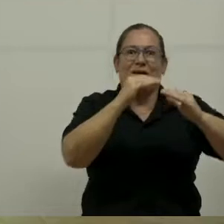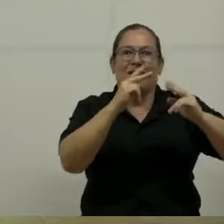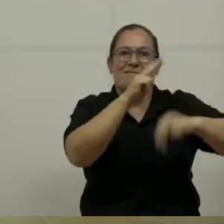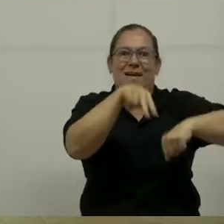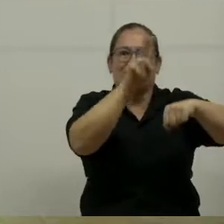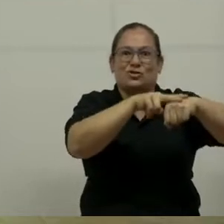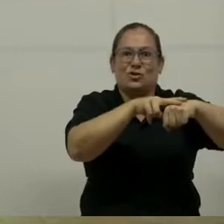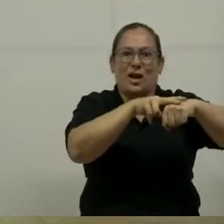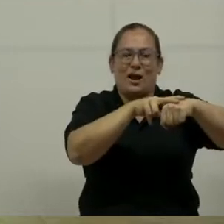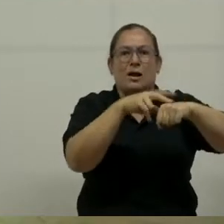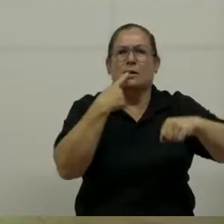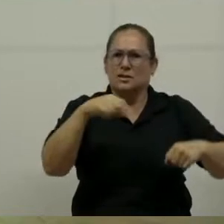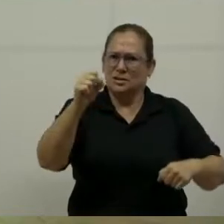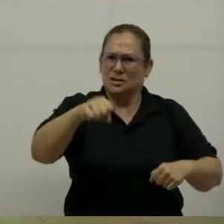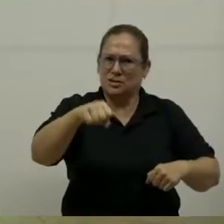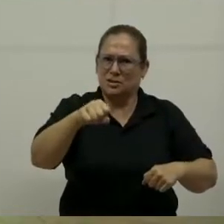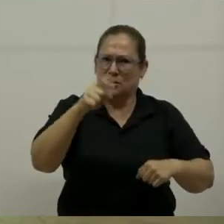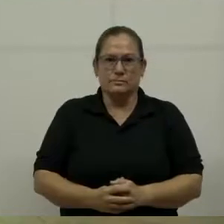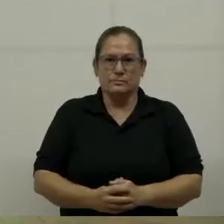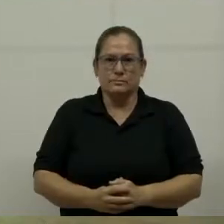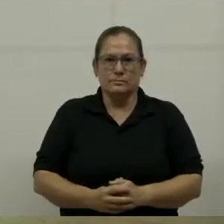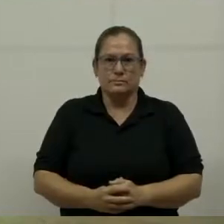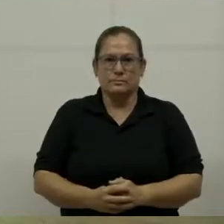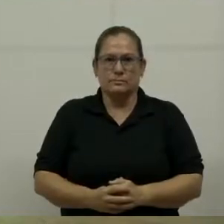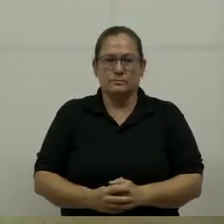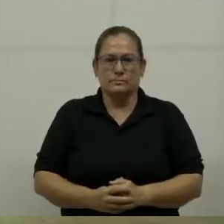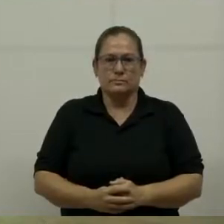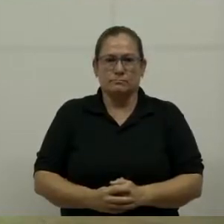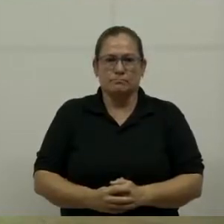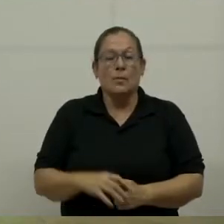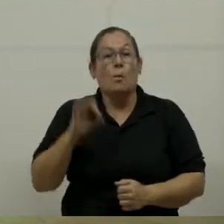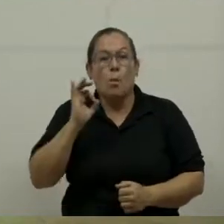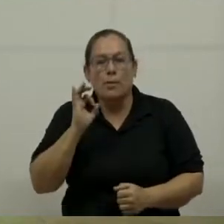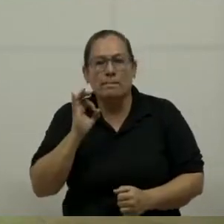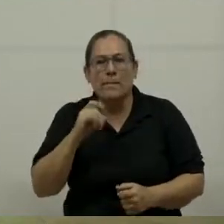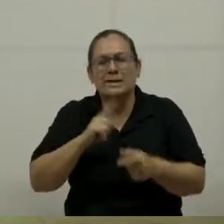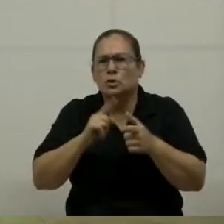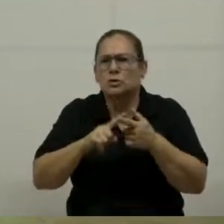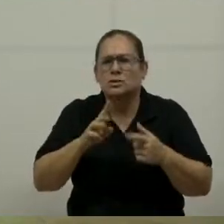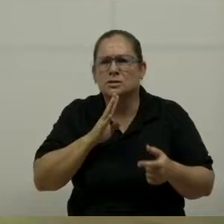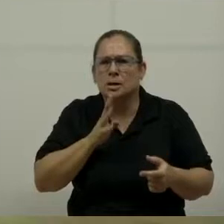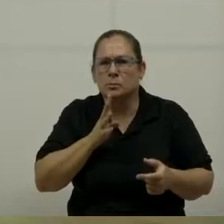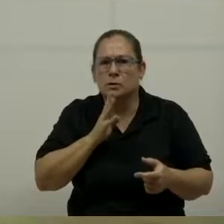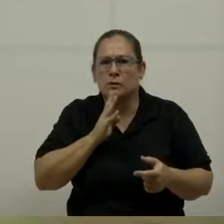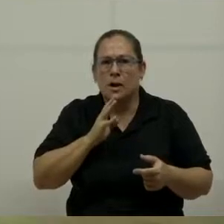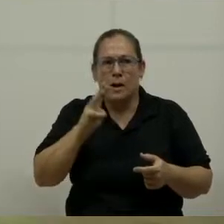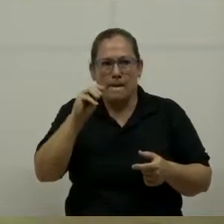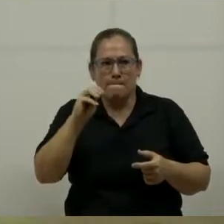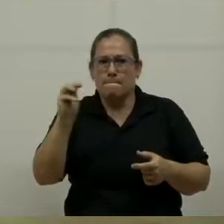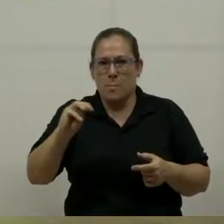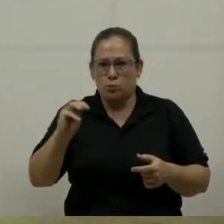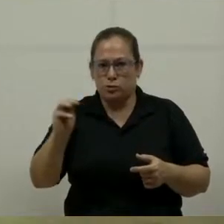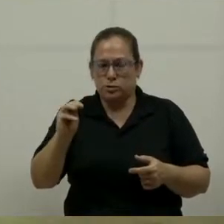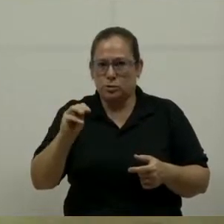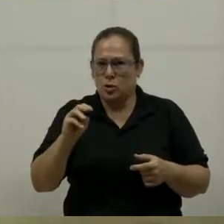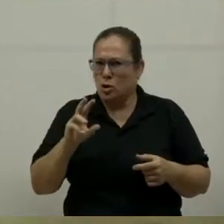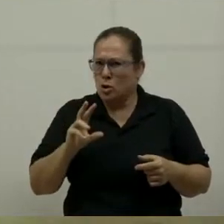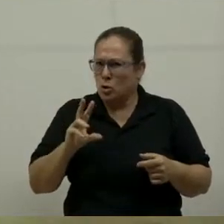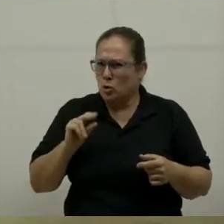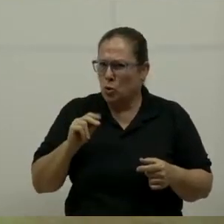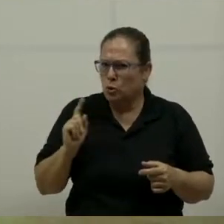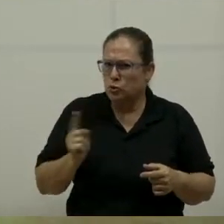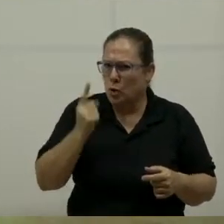más importantes del país. Muy bien. Estamos hablando entonces, don Mauricio, no solamente de